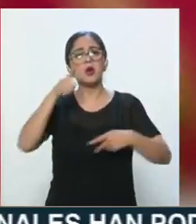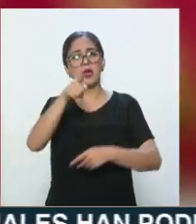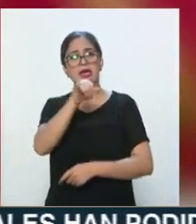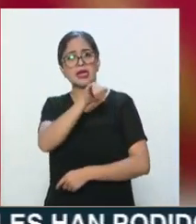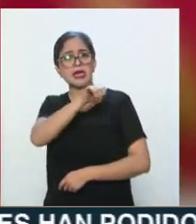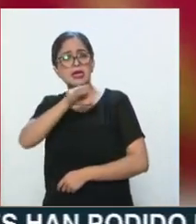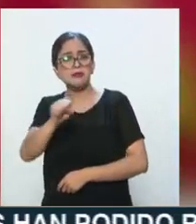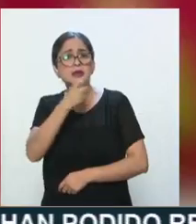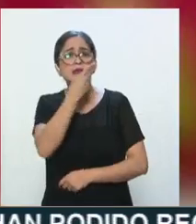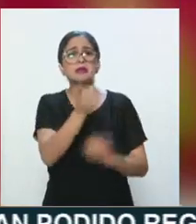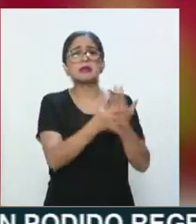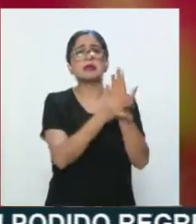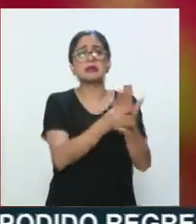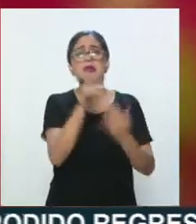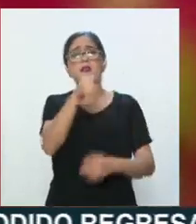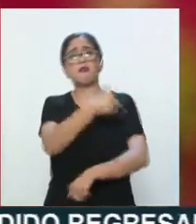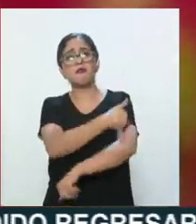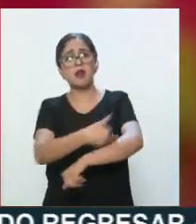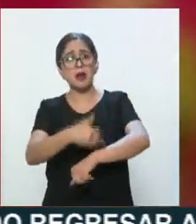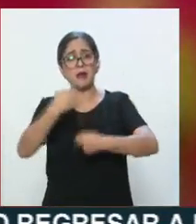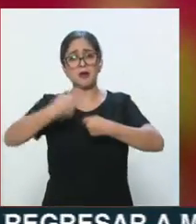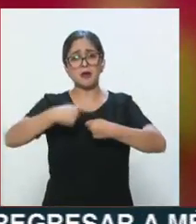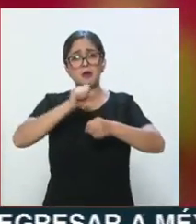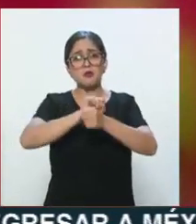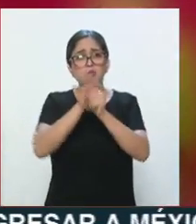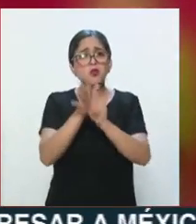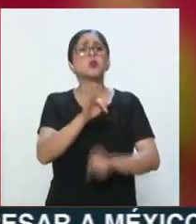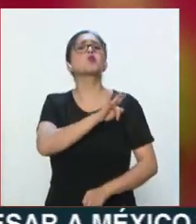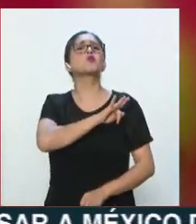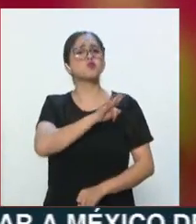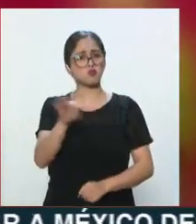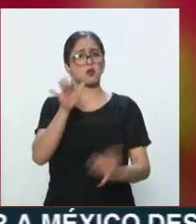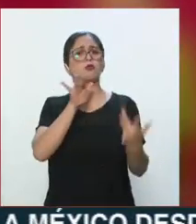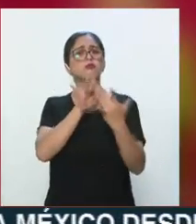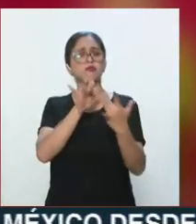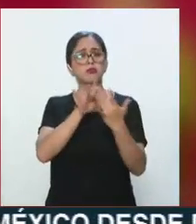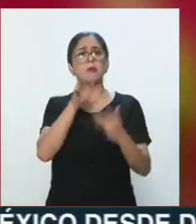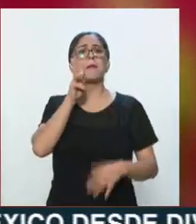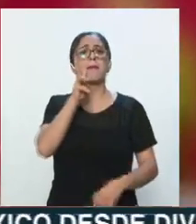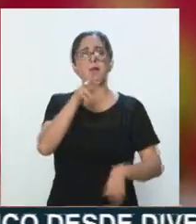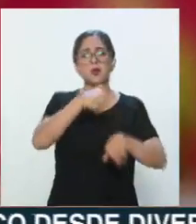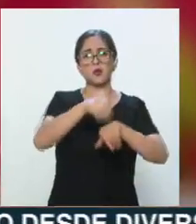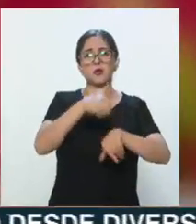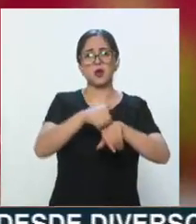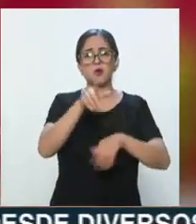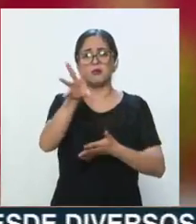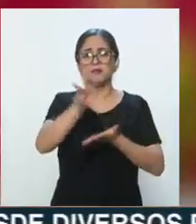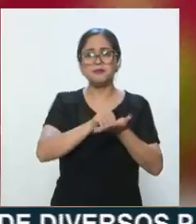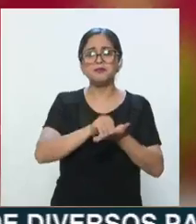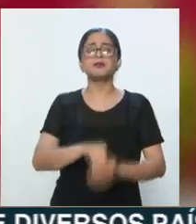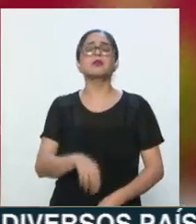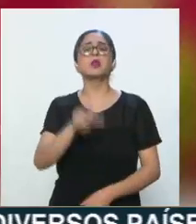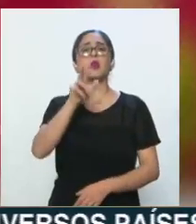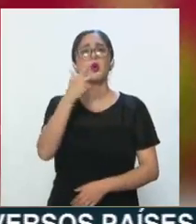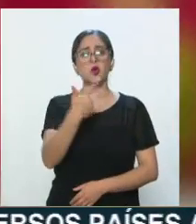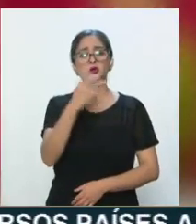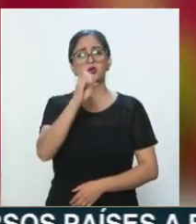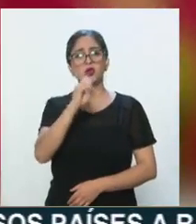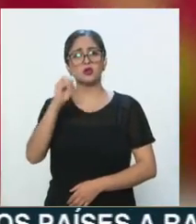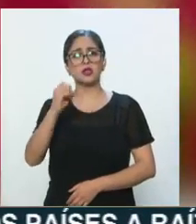anunció que los familiares de pacientes con COVID pueden comunicarse al siguiente teléfono. Anótelo, es 800